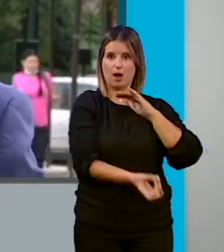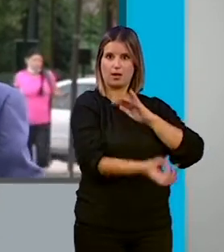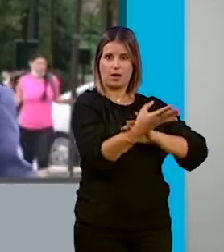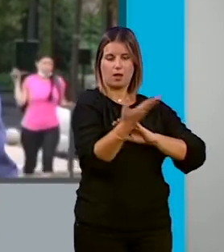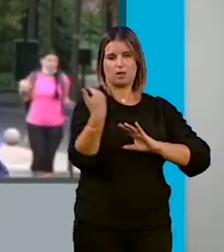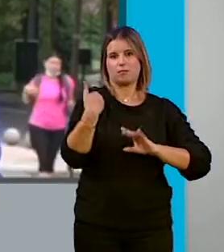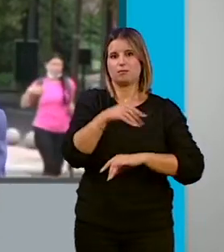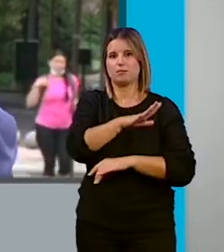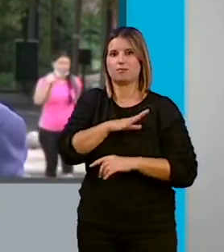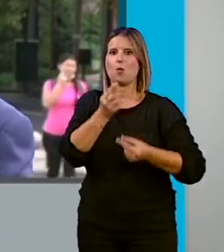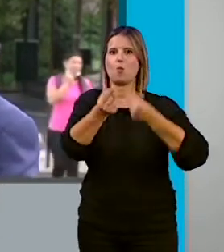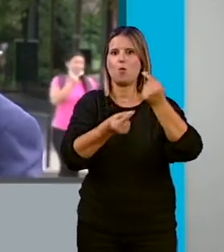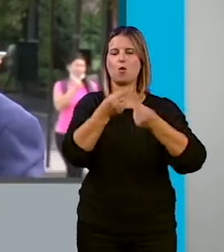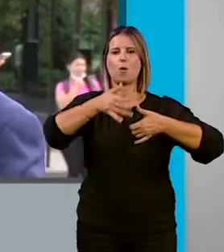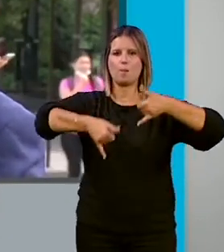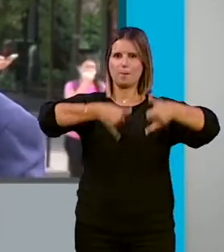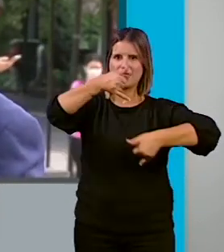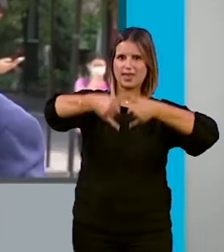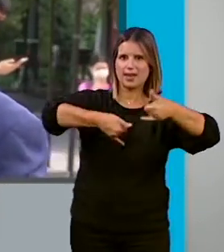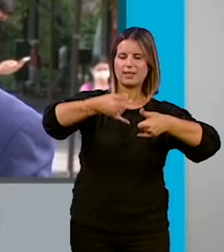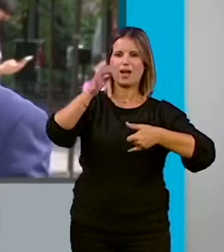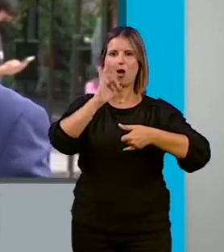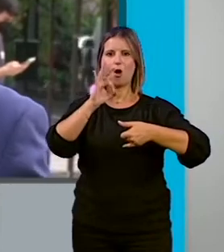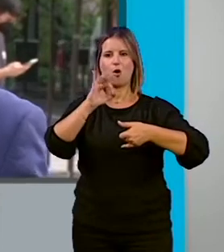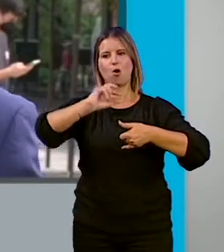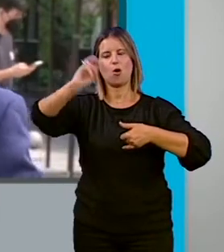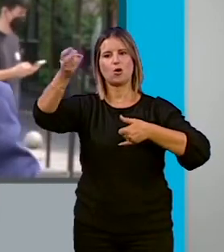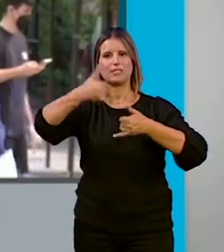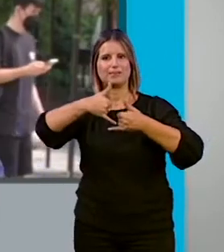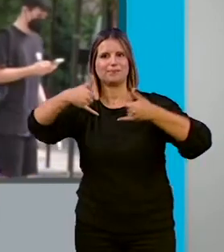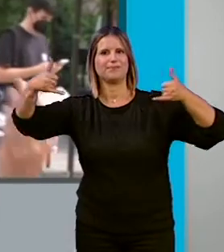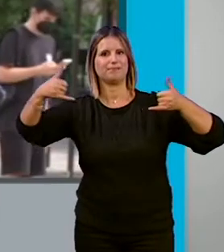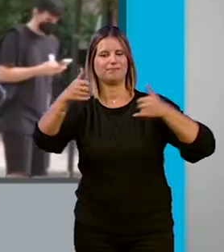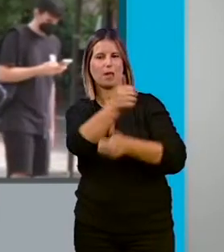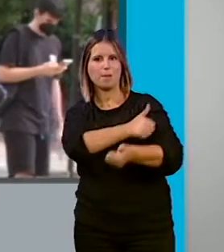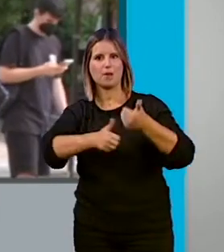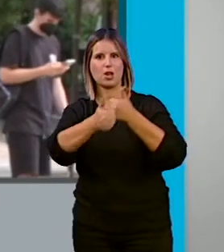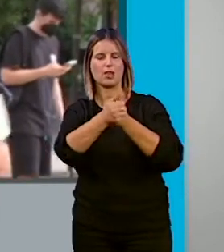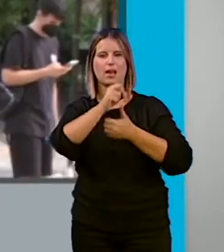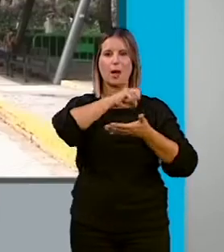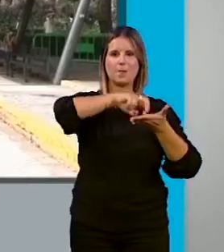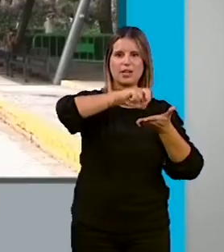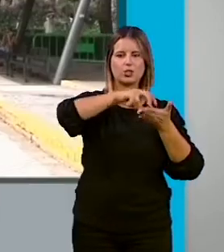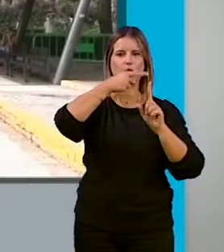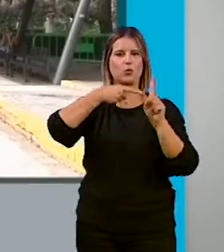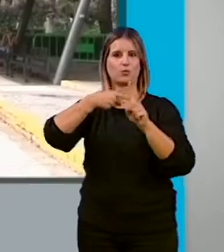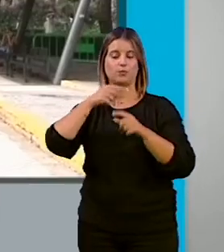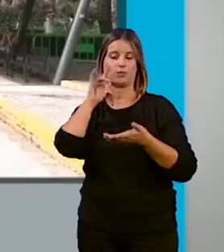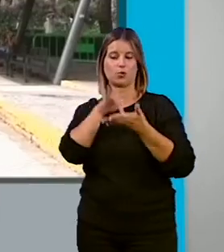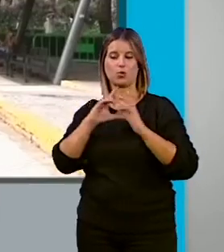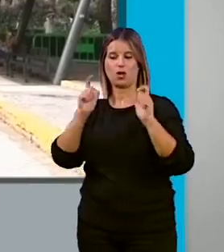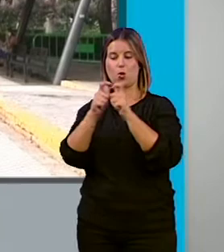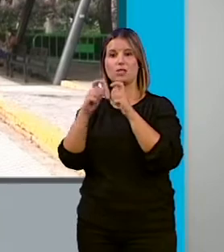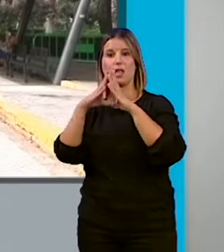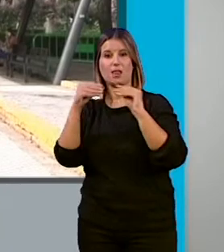forma progresiva en la ciudad, que es el uso de la bicicleta o la alternativa. Evidentemente hay priorizar el peatón y los usos alternativos. Desde la Junta de